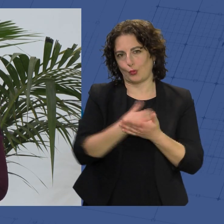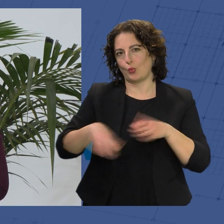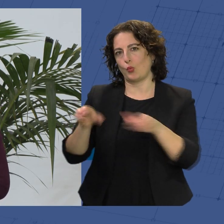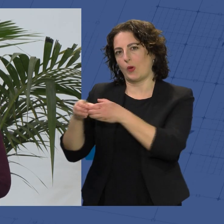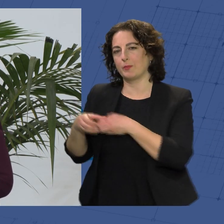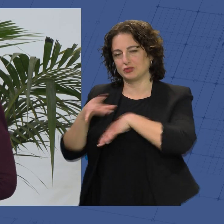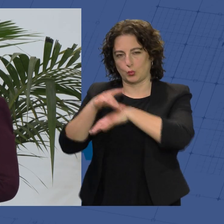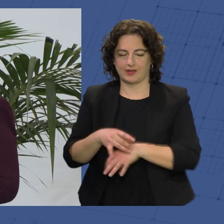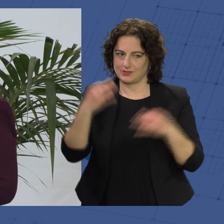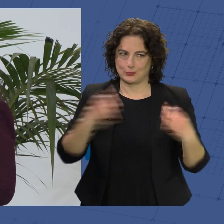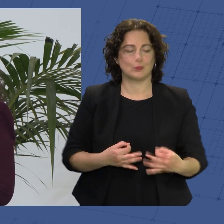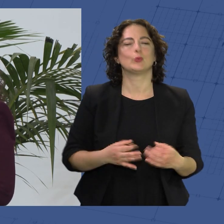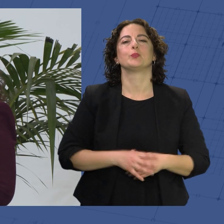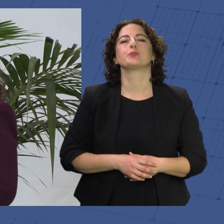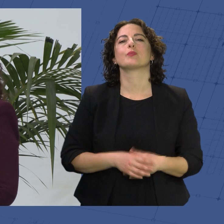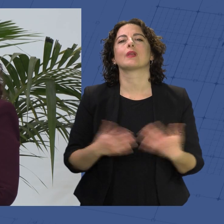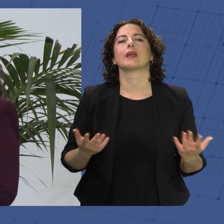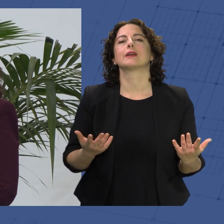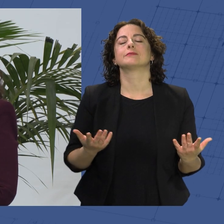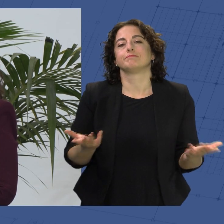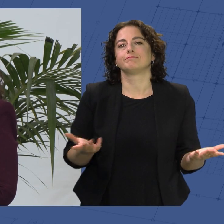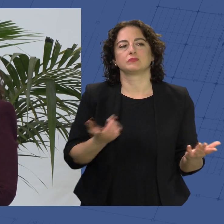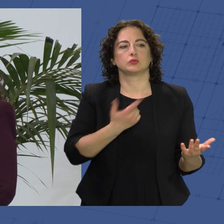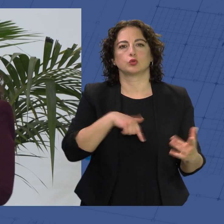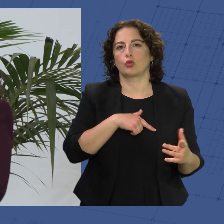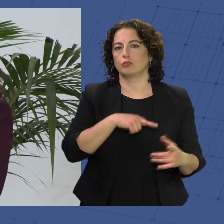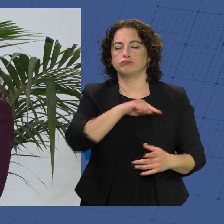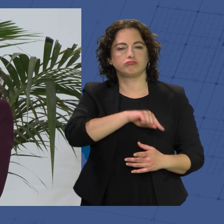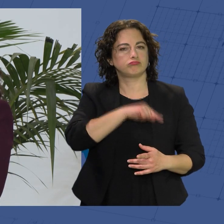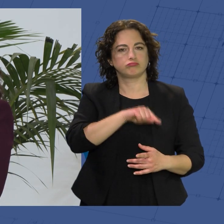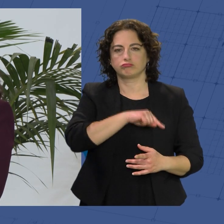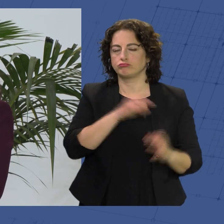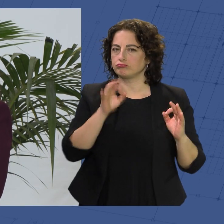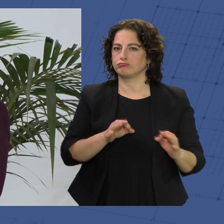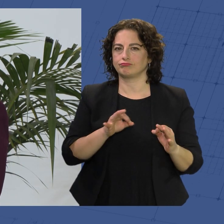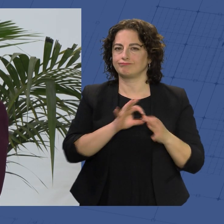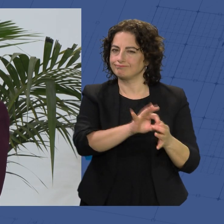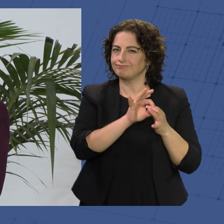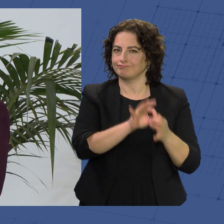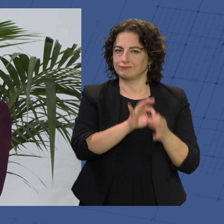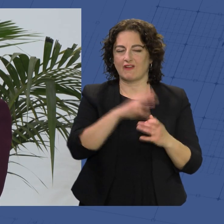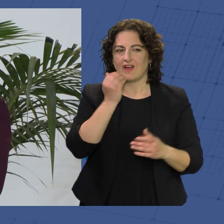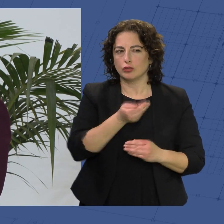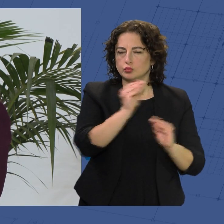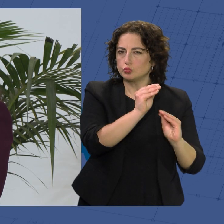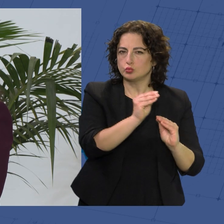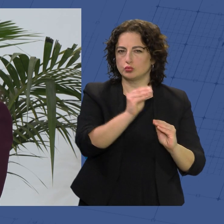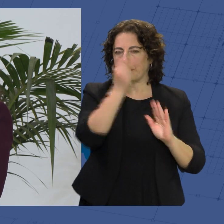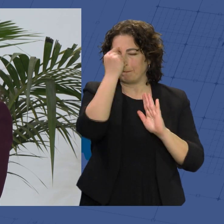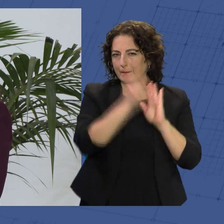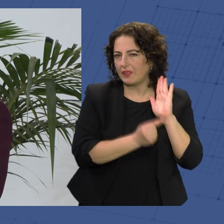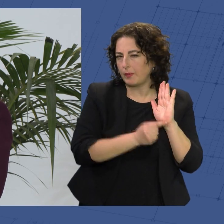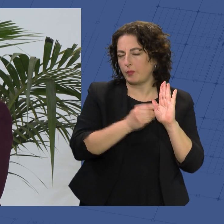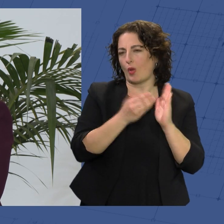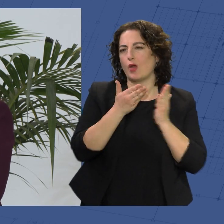de seguridad, estoy segura, y con los que estamos muy, muy, muy afines a sus valores y sus principios de